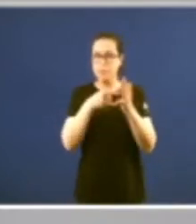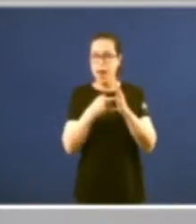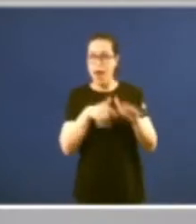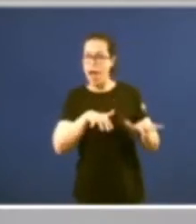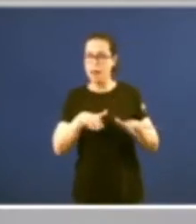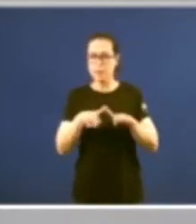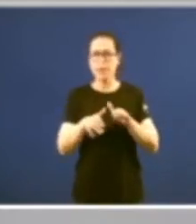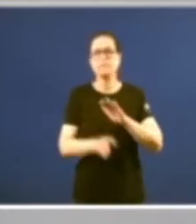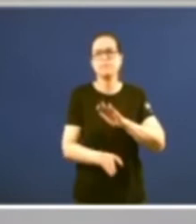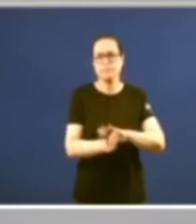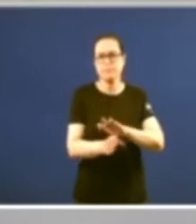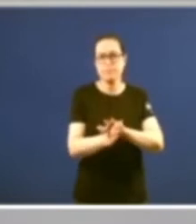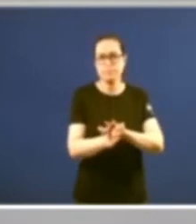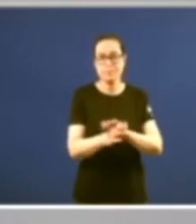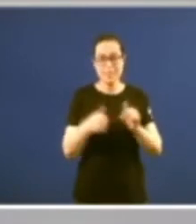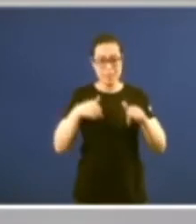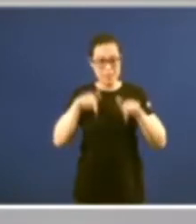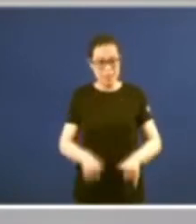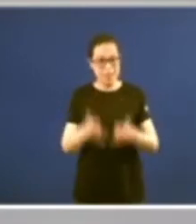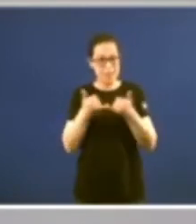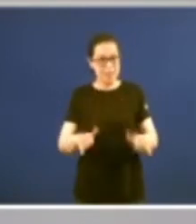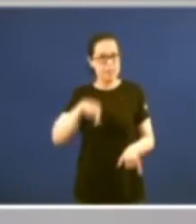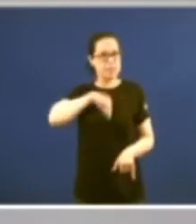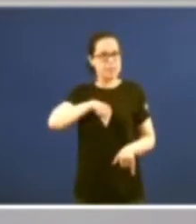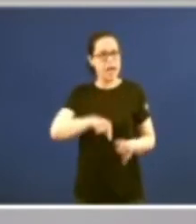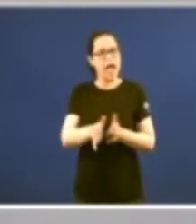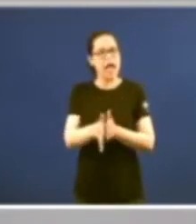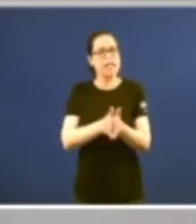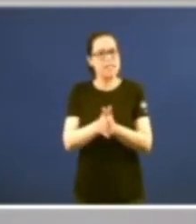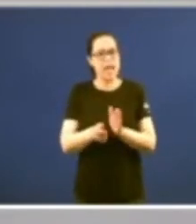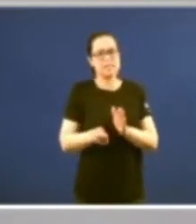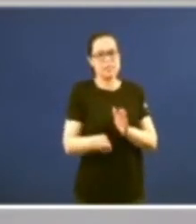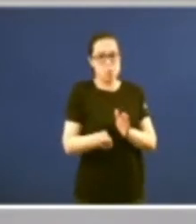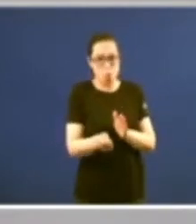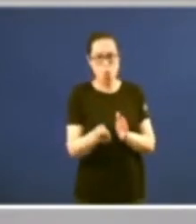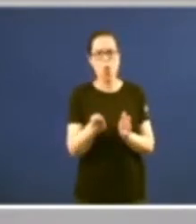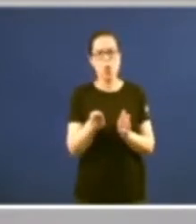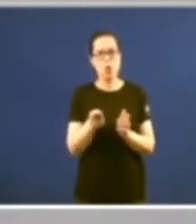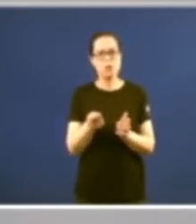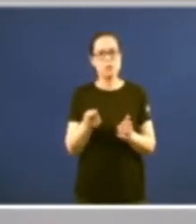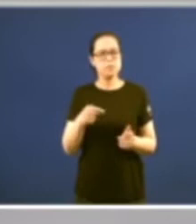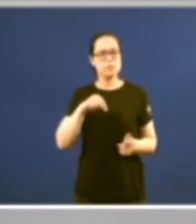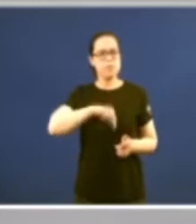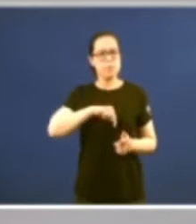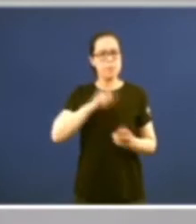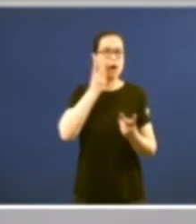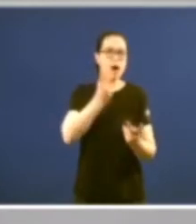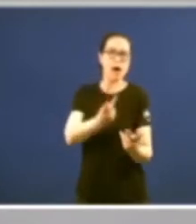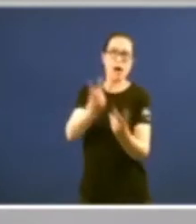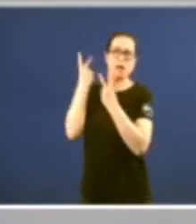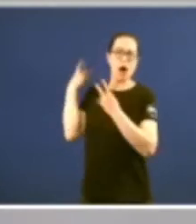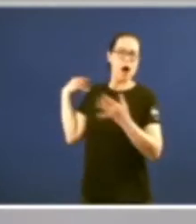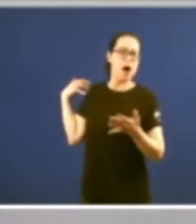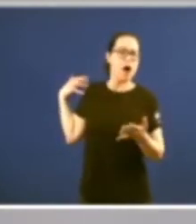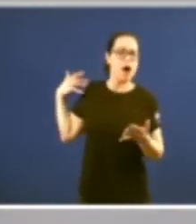que esto sea pues un momento de estímulo un momento de acicate un momento no sólo de mirar hacia atrás y